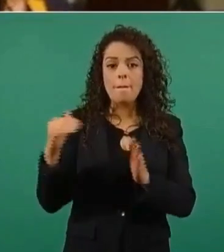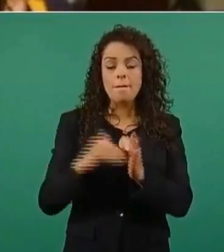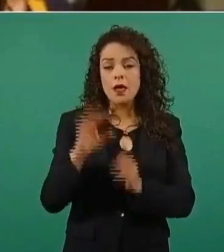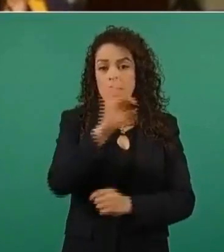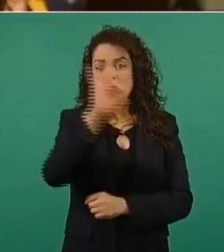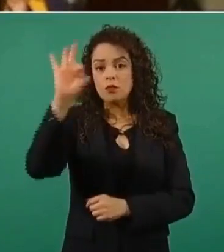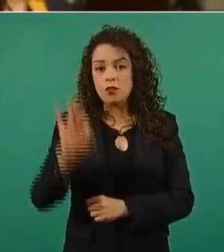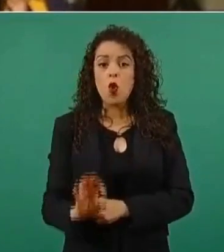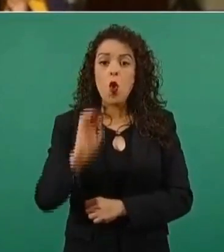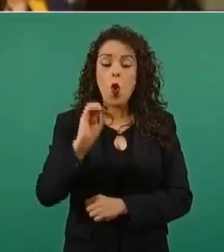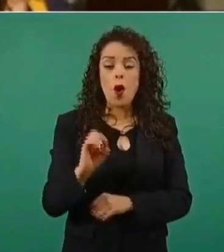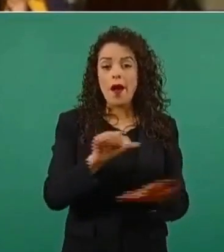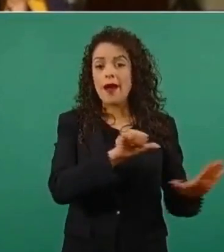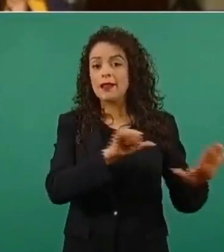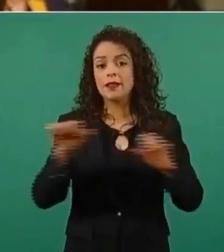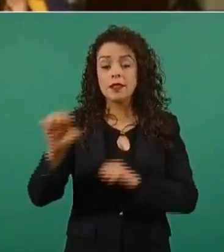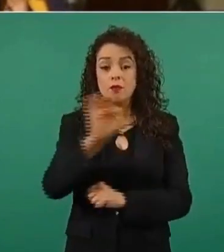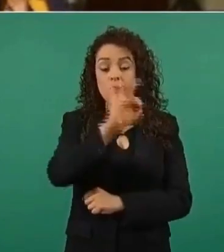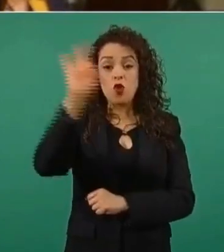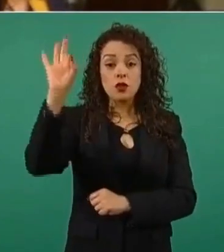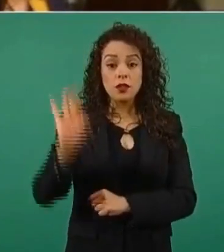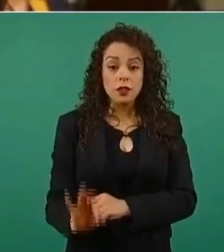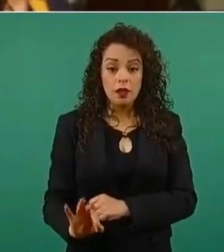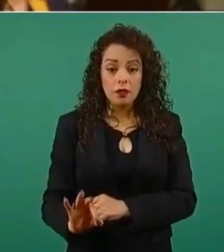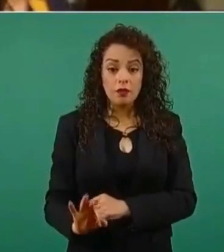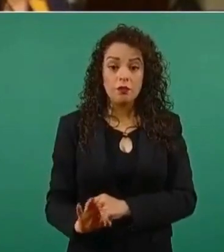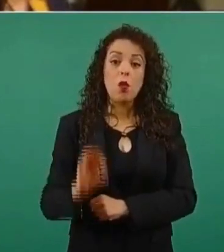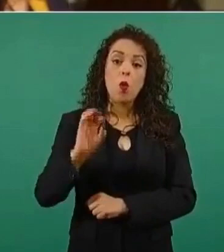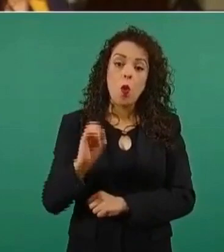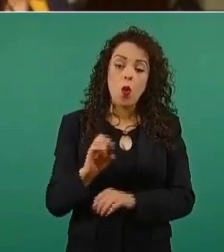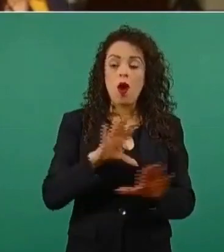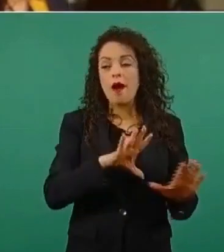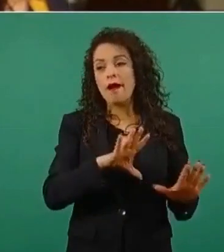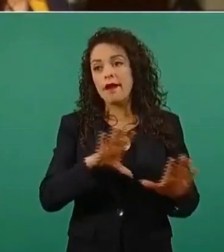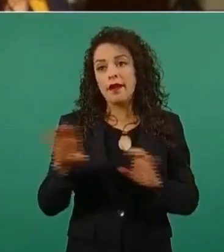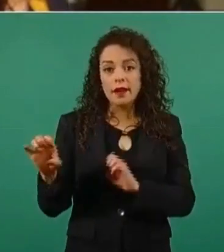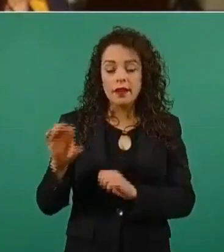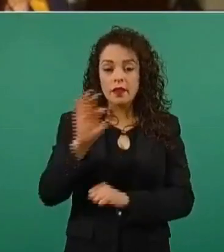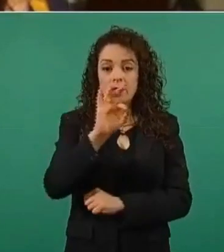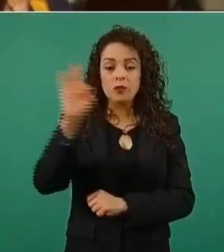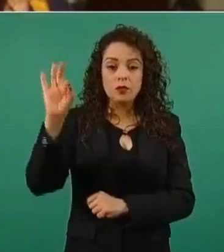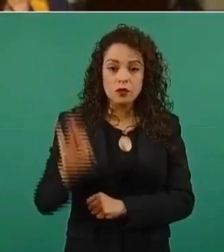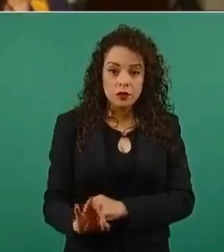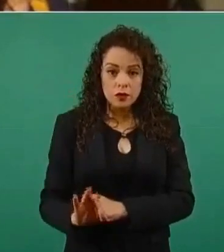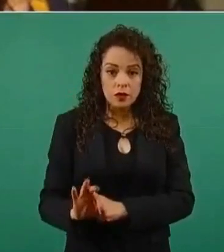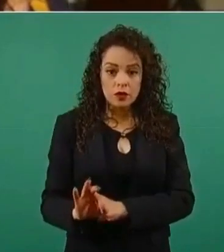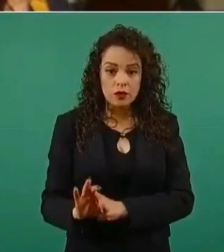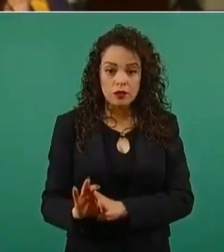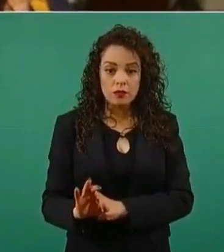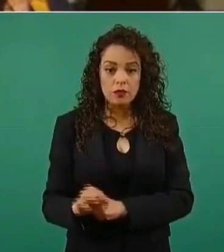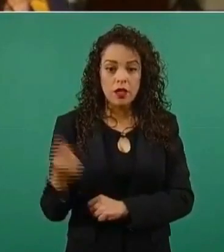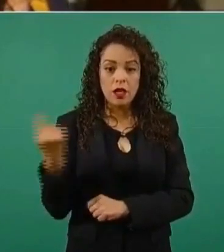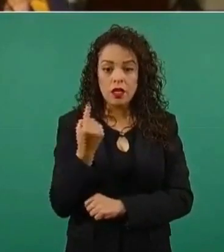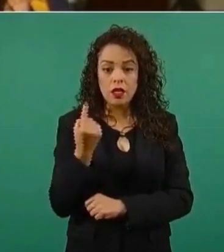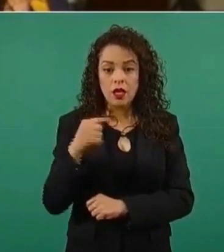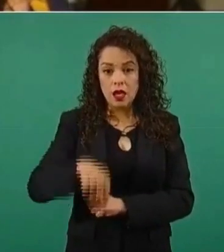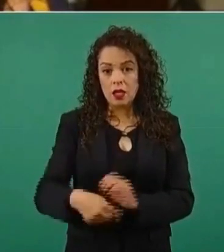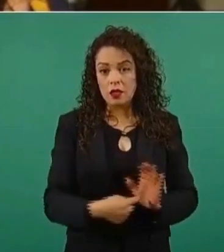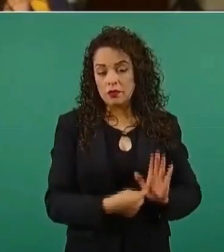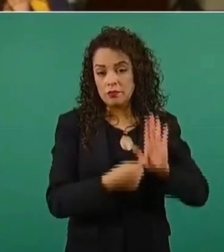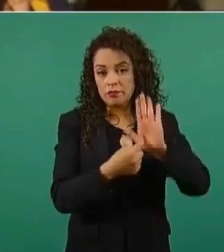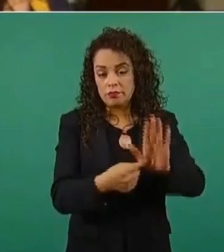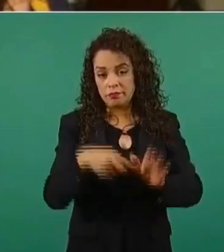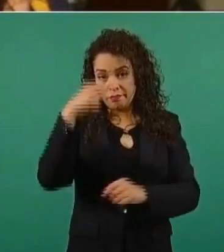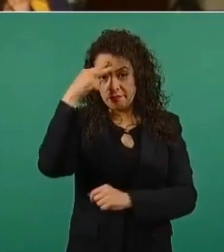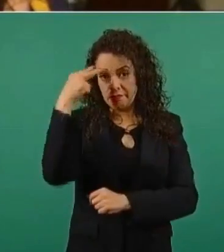seiscientos por ciento de diferencia o quinientos por ciento de diferencia en comparación con las cifras que se presentan acá en